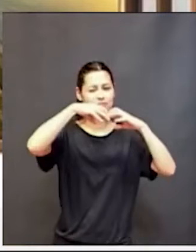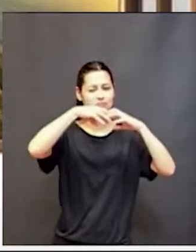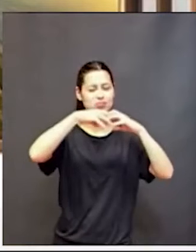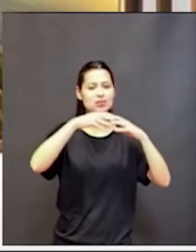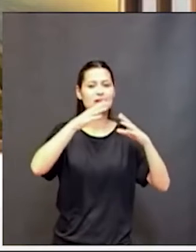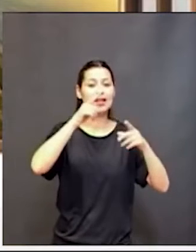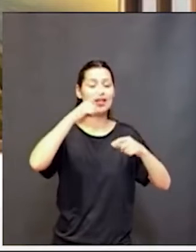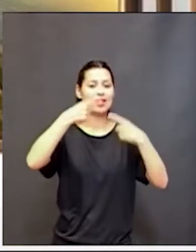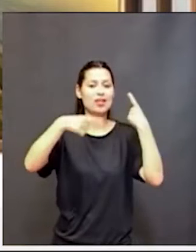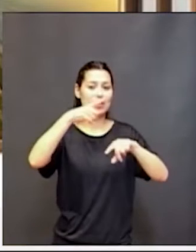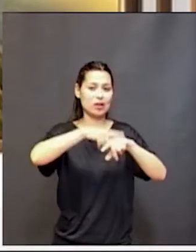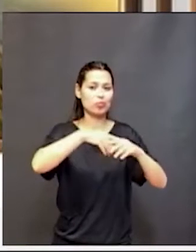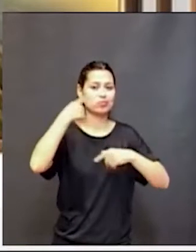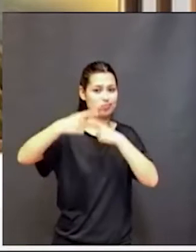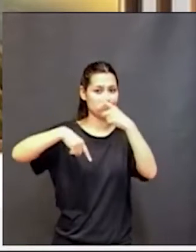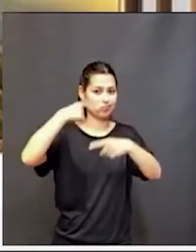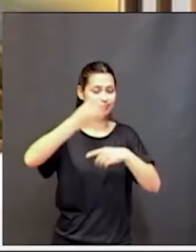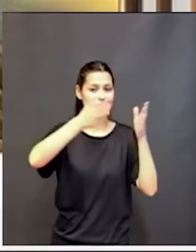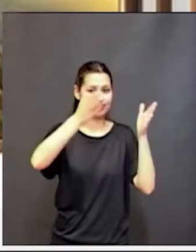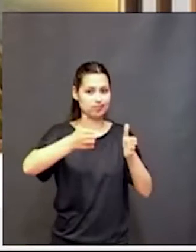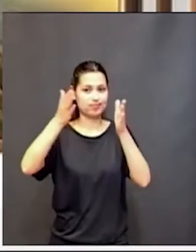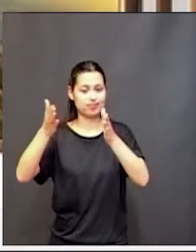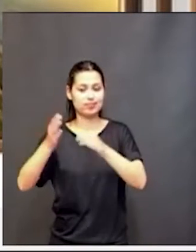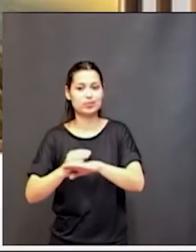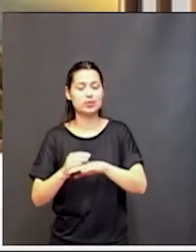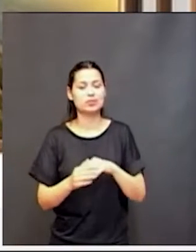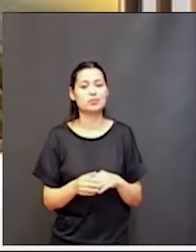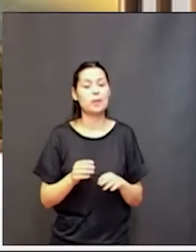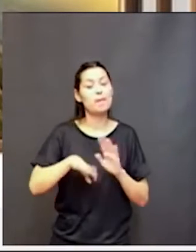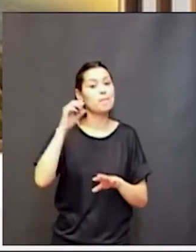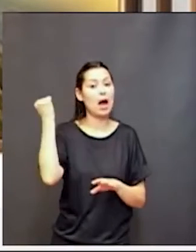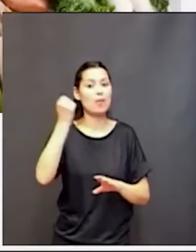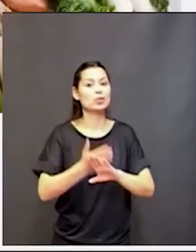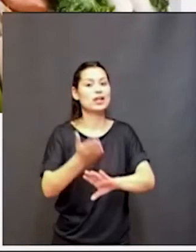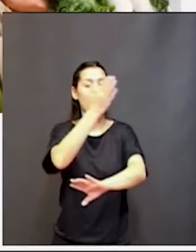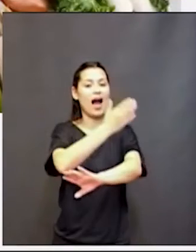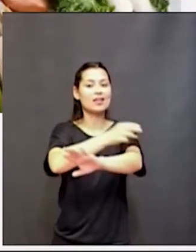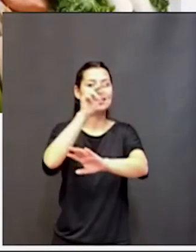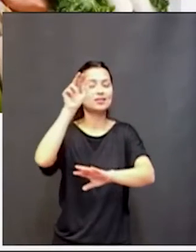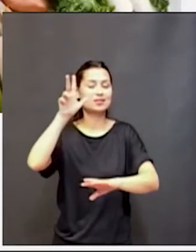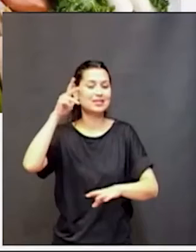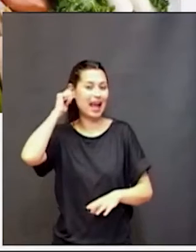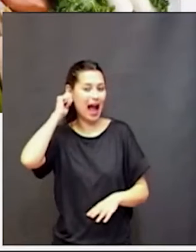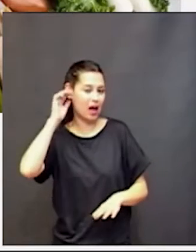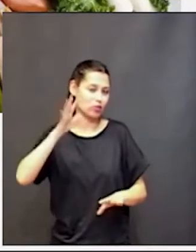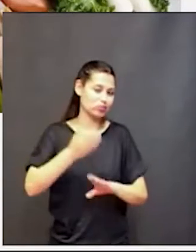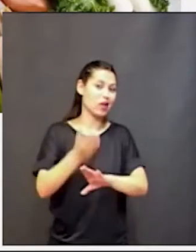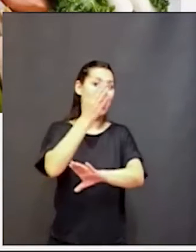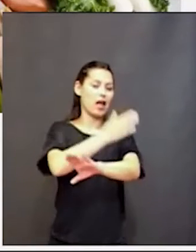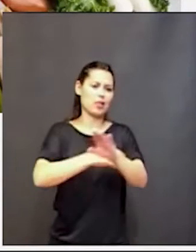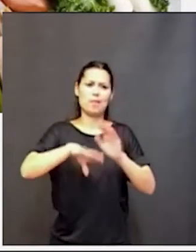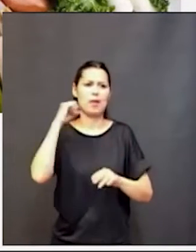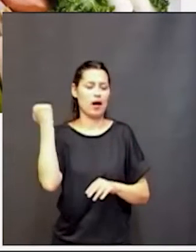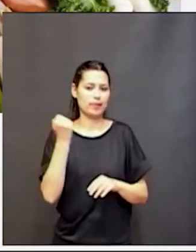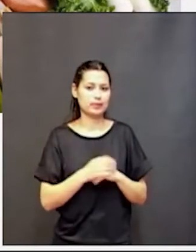oportunidades muy importante todo lo que hagamos antes de los primeros tres, cuatro años de vida ¿sí? El cerebro requiere nutrientes